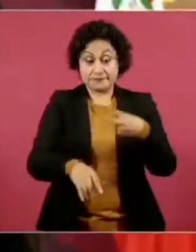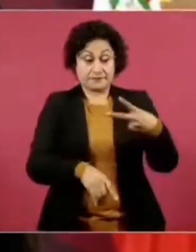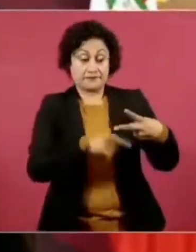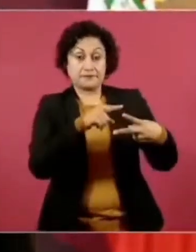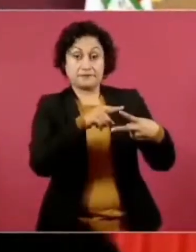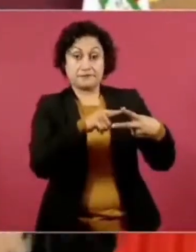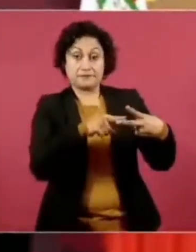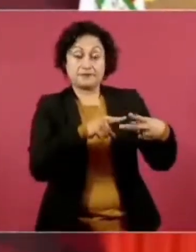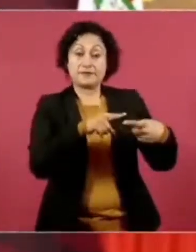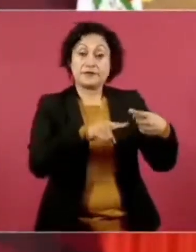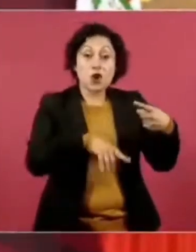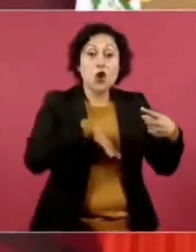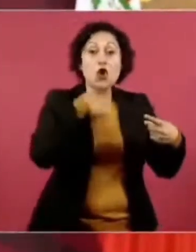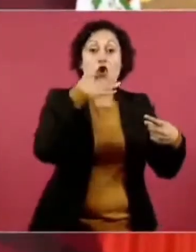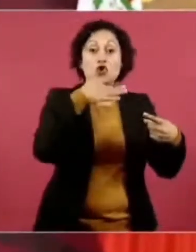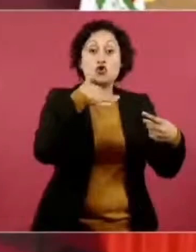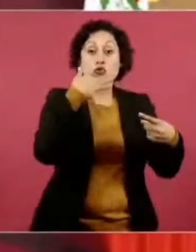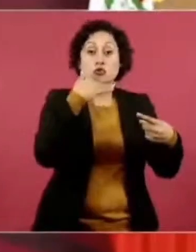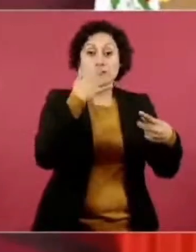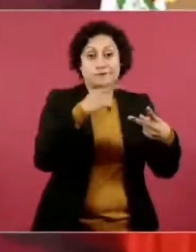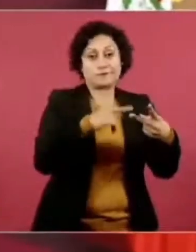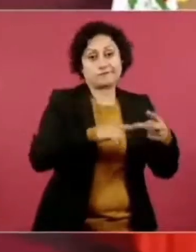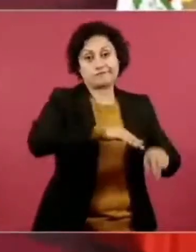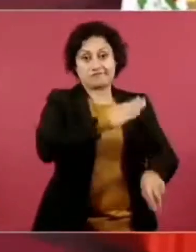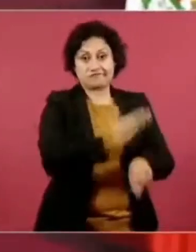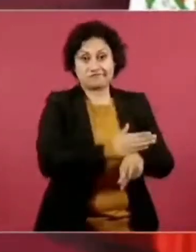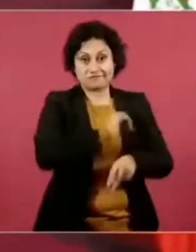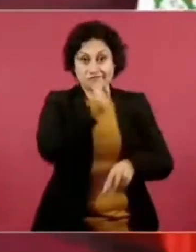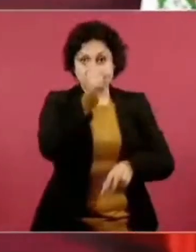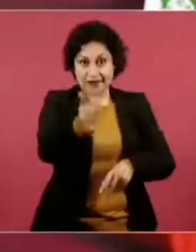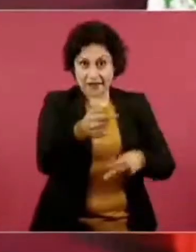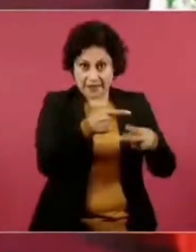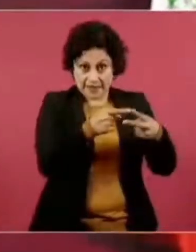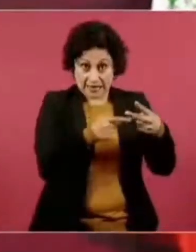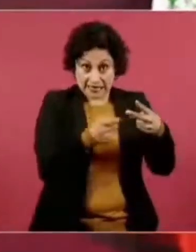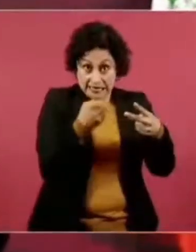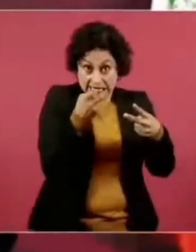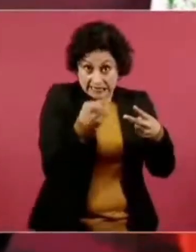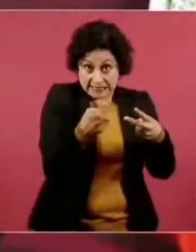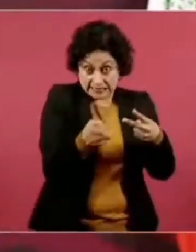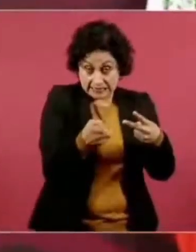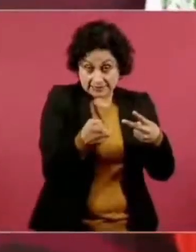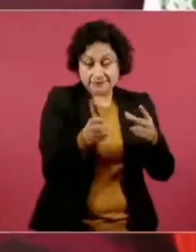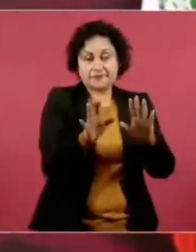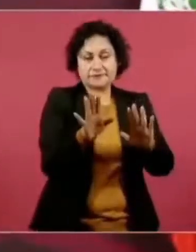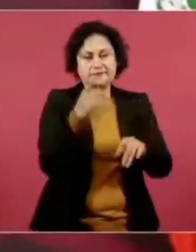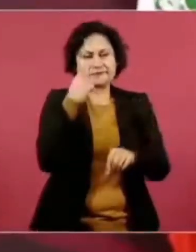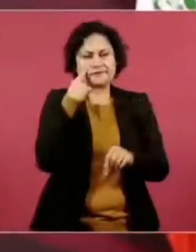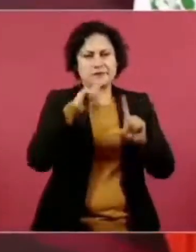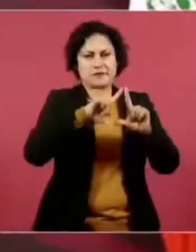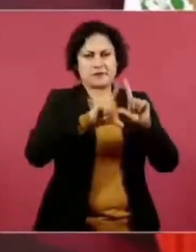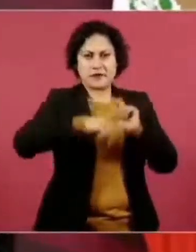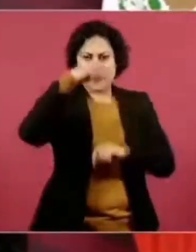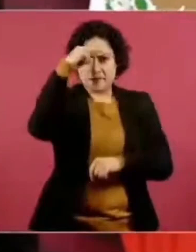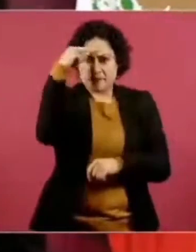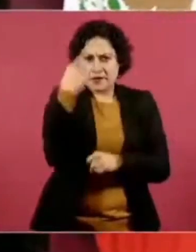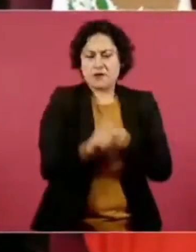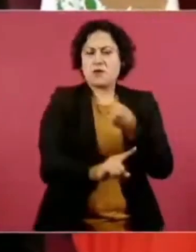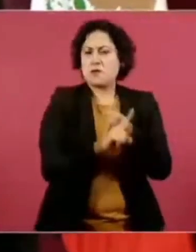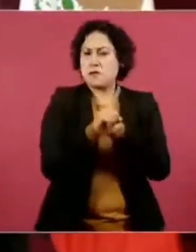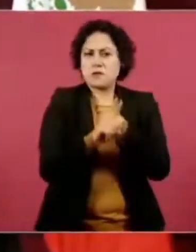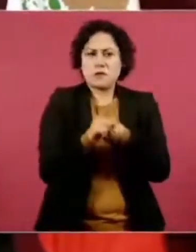El problema de México es que tenían la mala